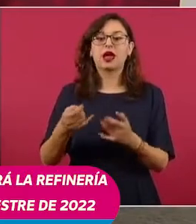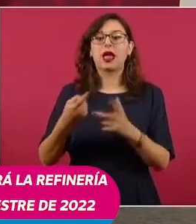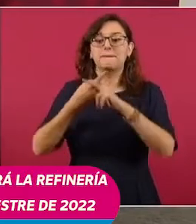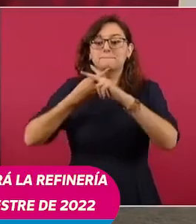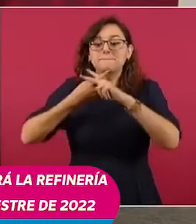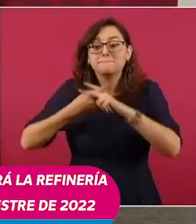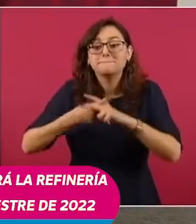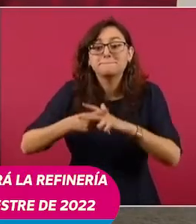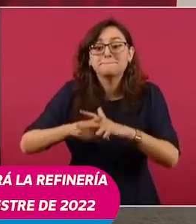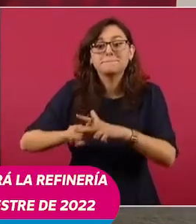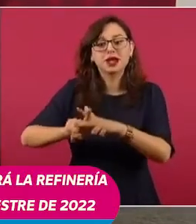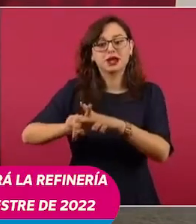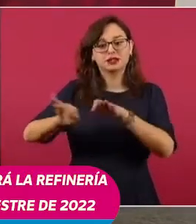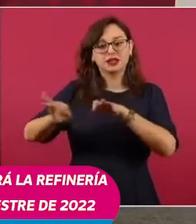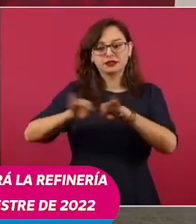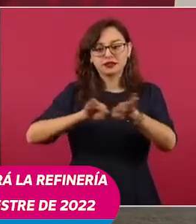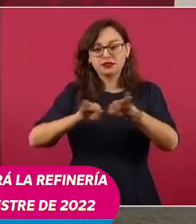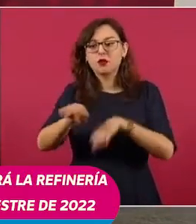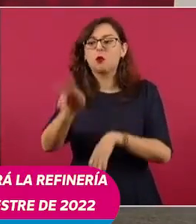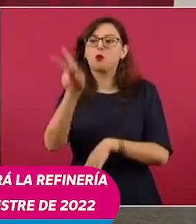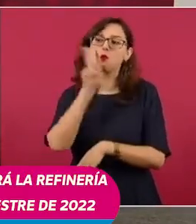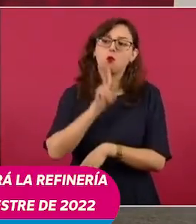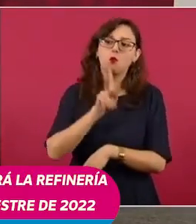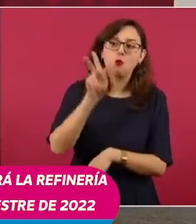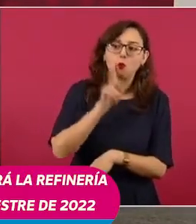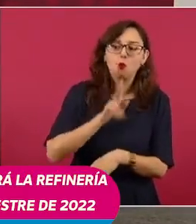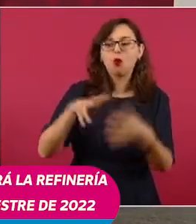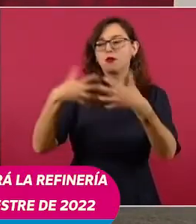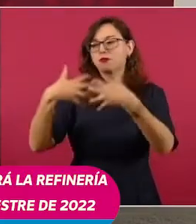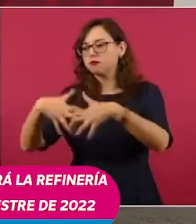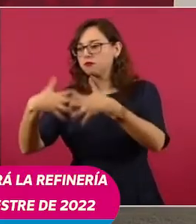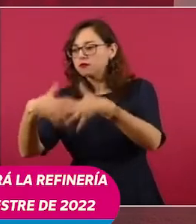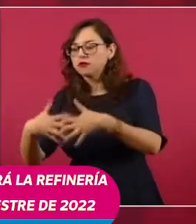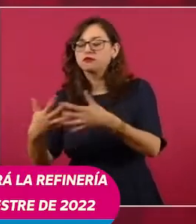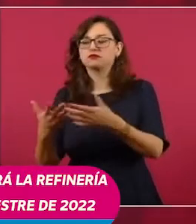para la operación de la refinería